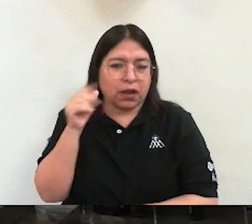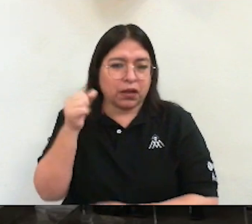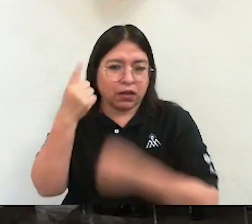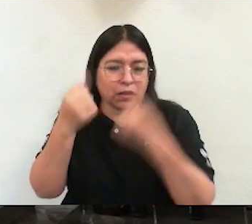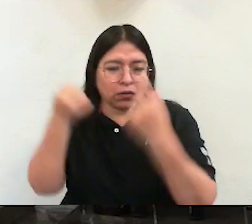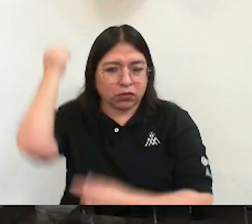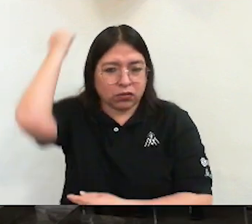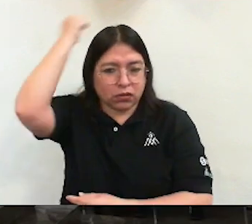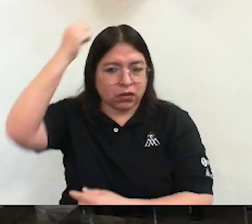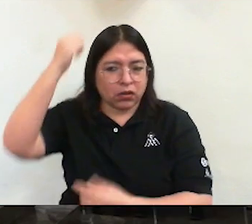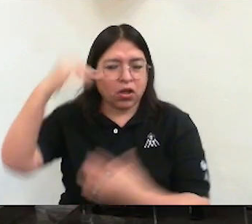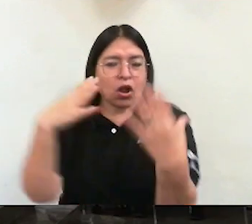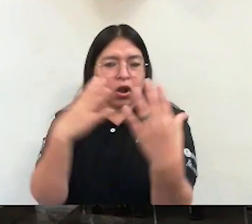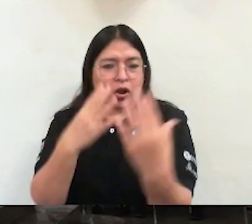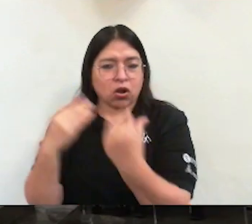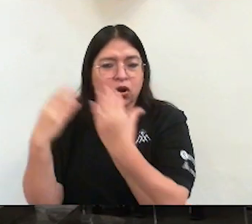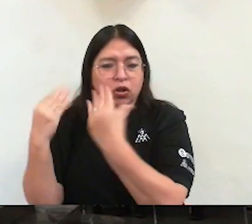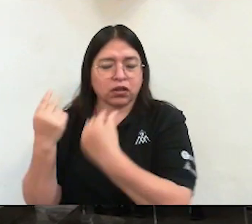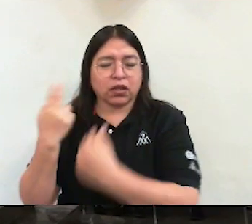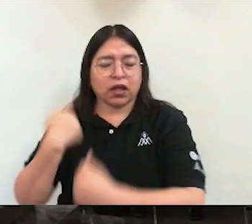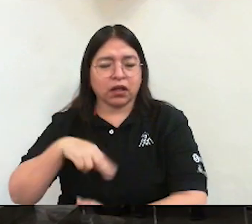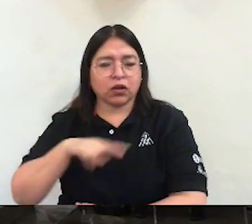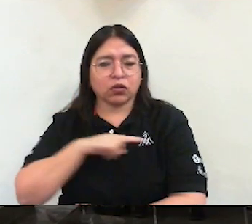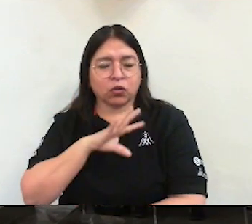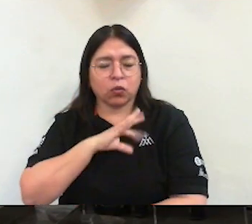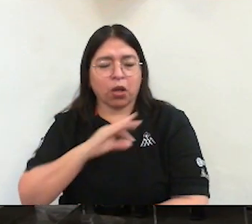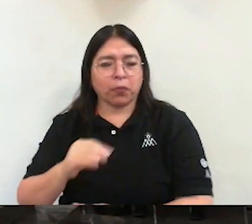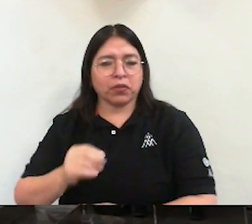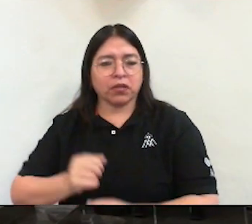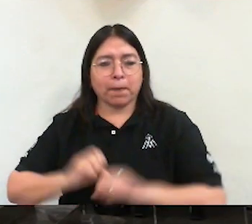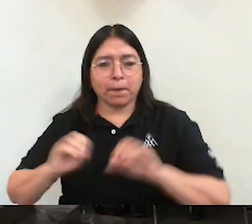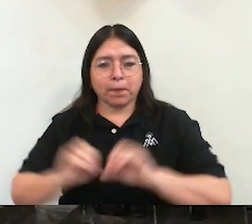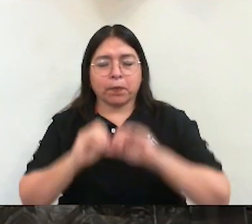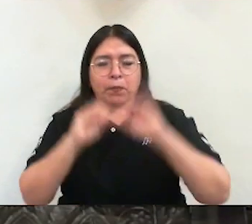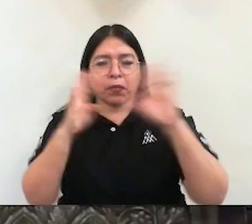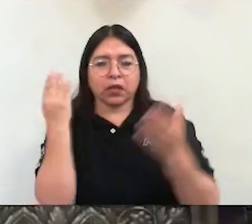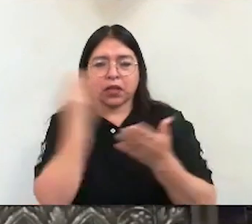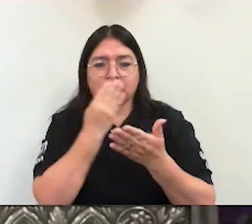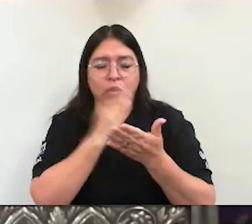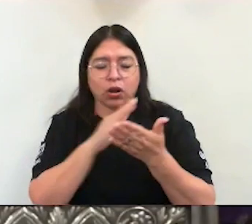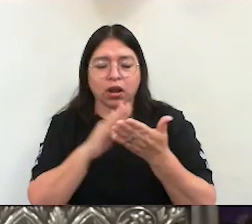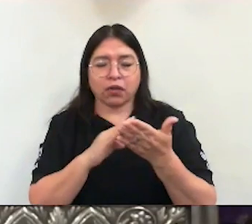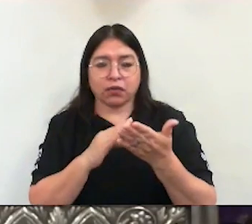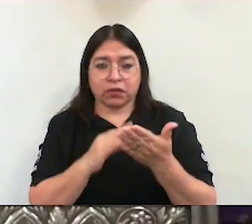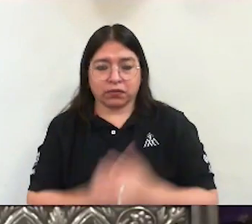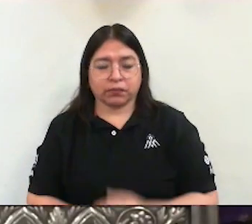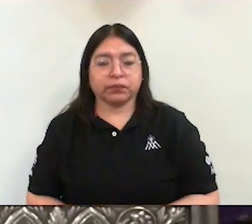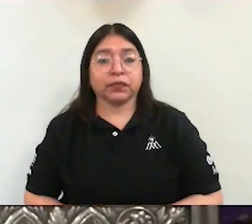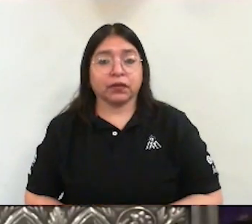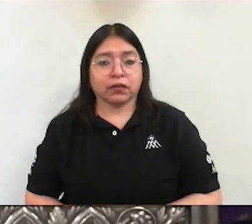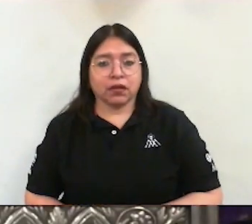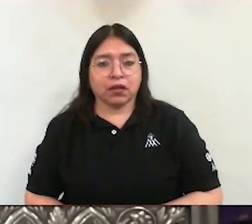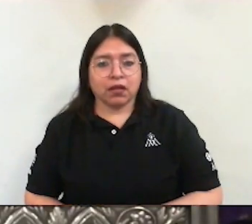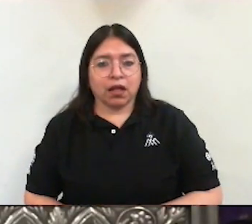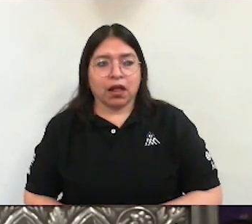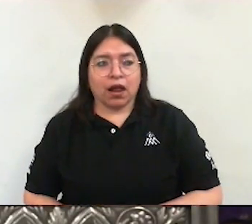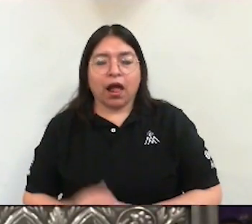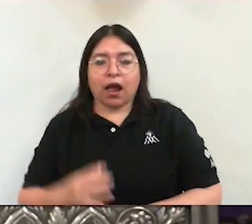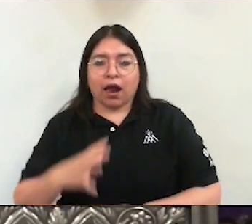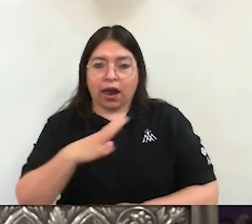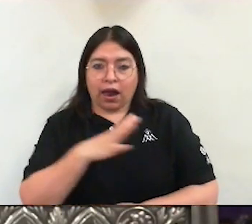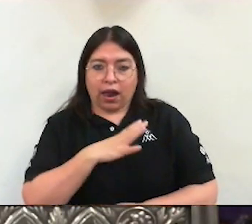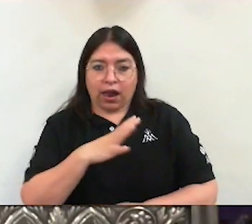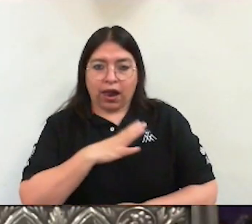el mensaje de la palabra de Dios. Cuidado con las